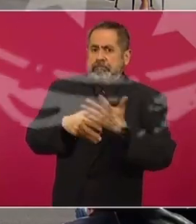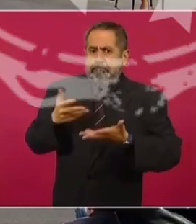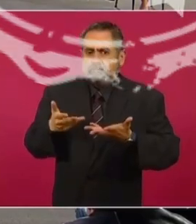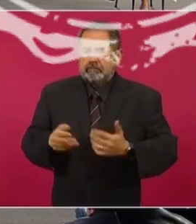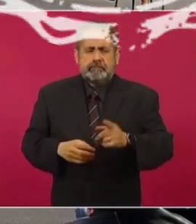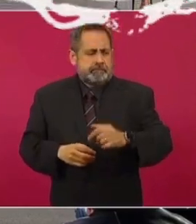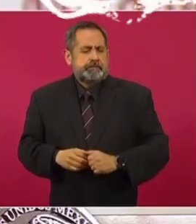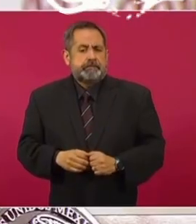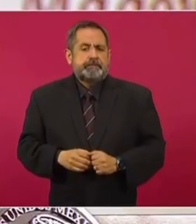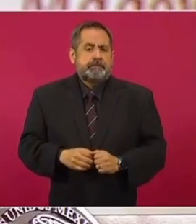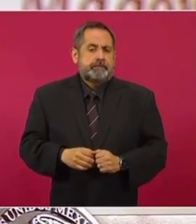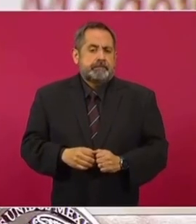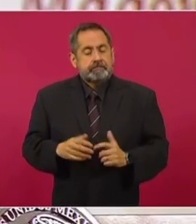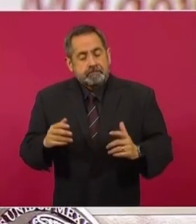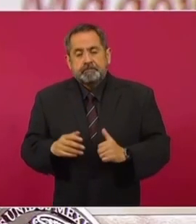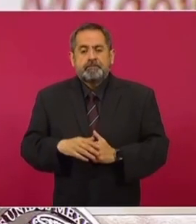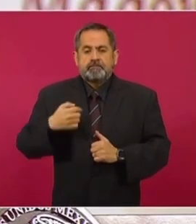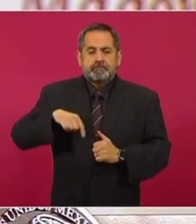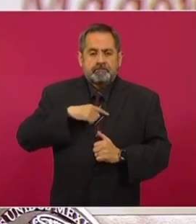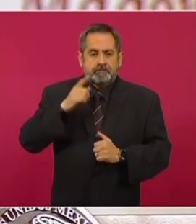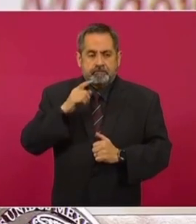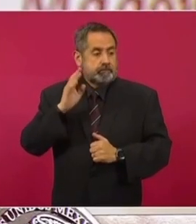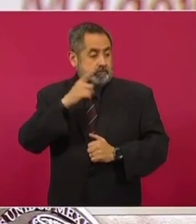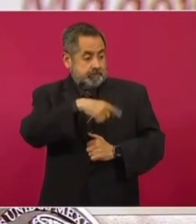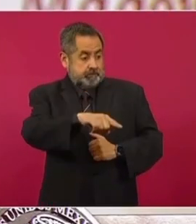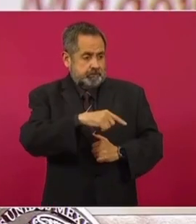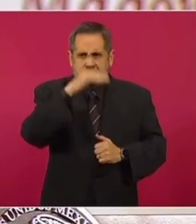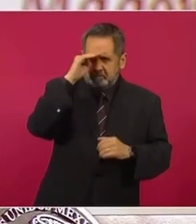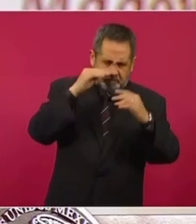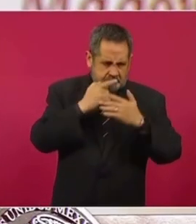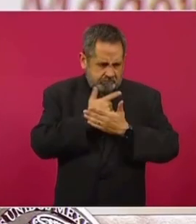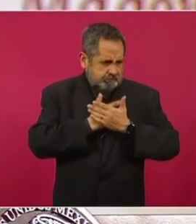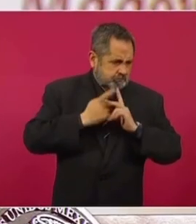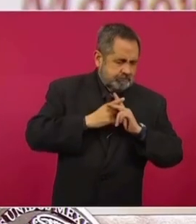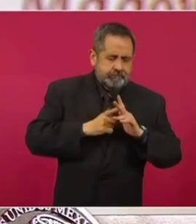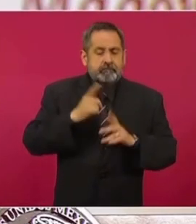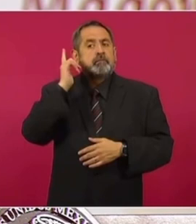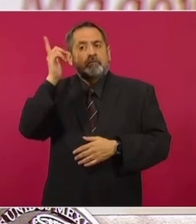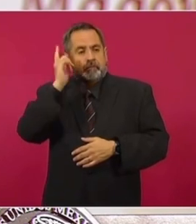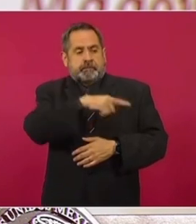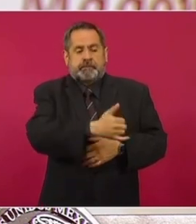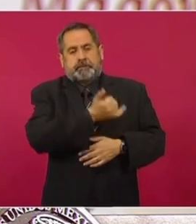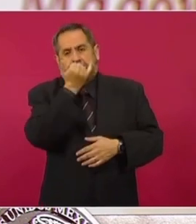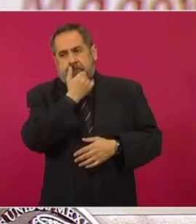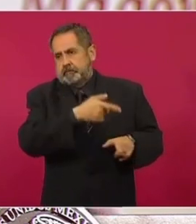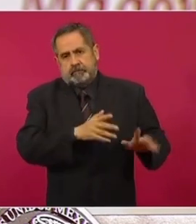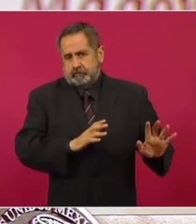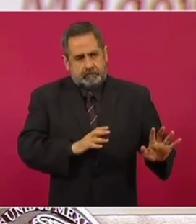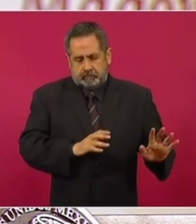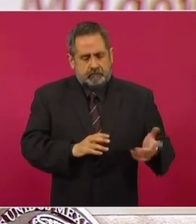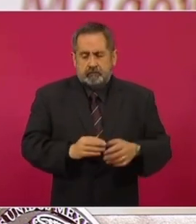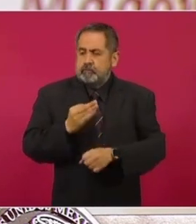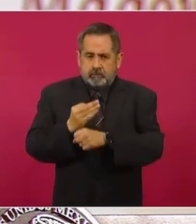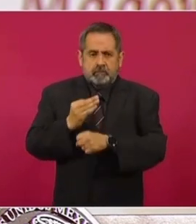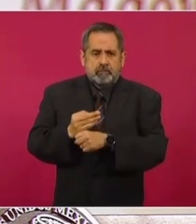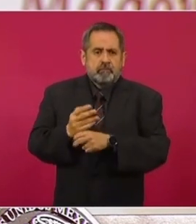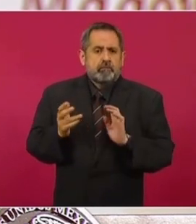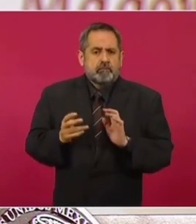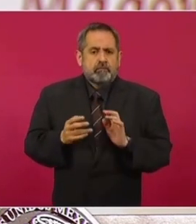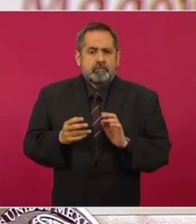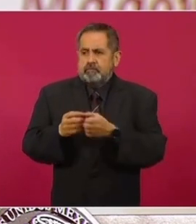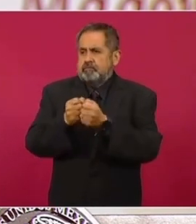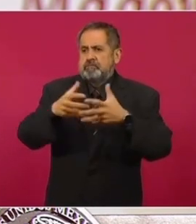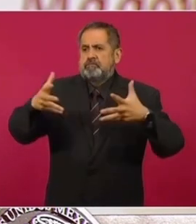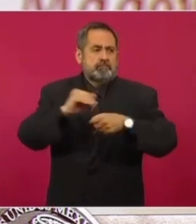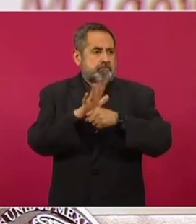Nosotros esperamos que esos analistas o pseudoanalistas se equivoquen. Efectivamente, pues hay un crecimiento, eso no lo podemos